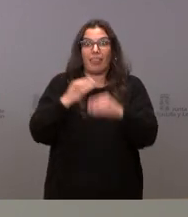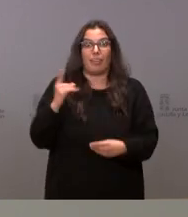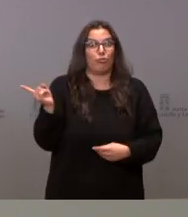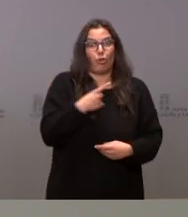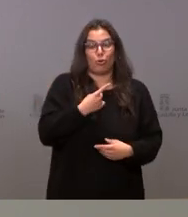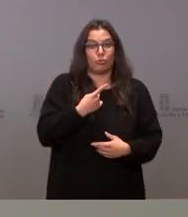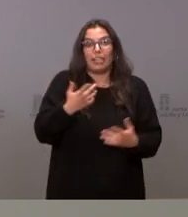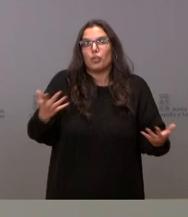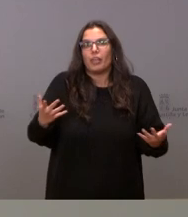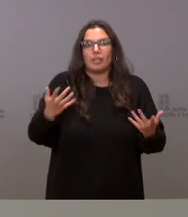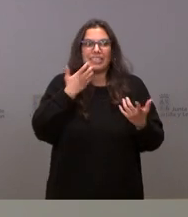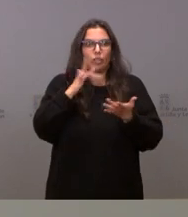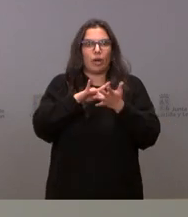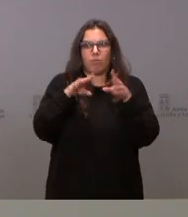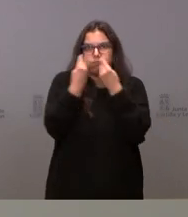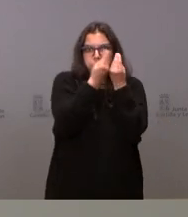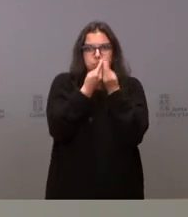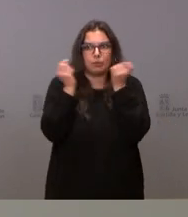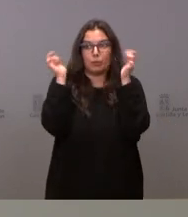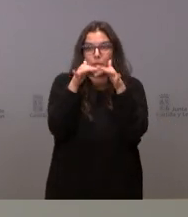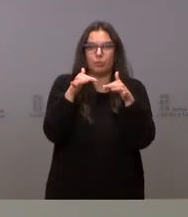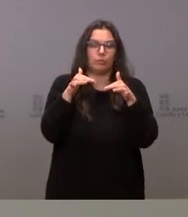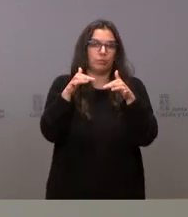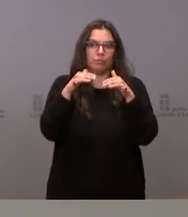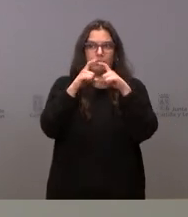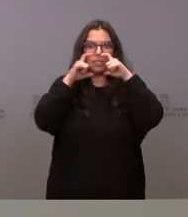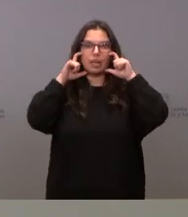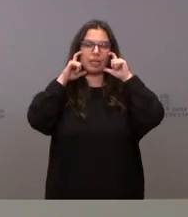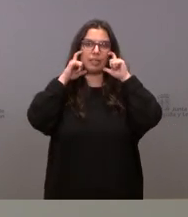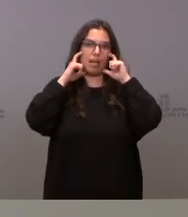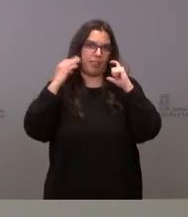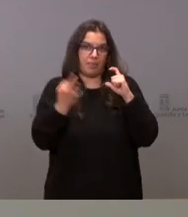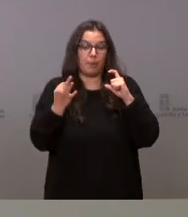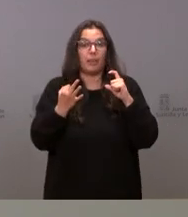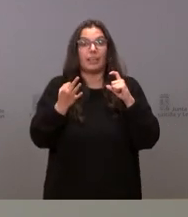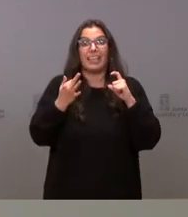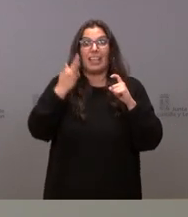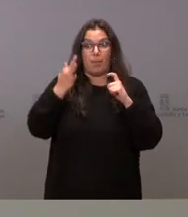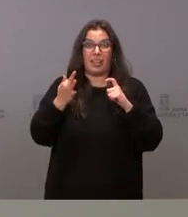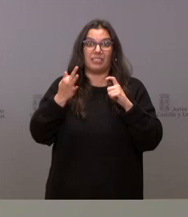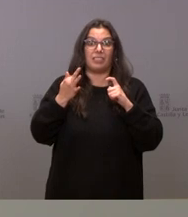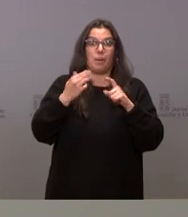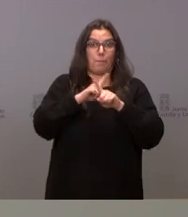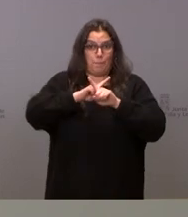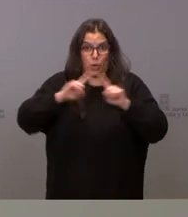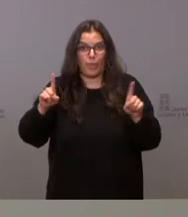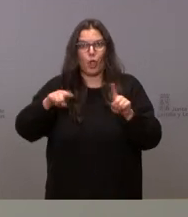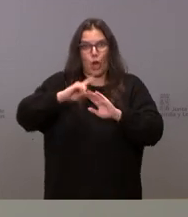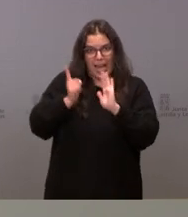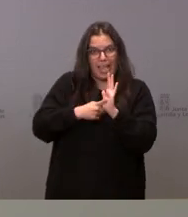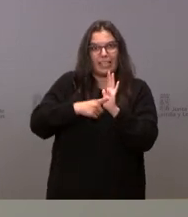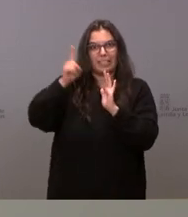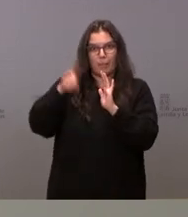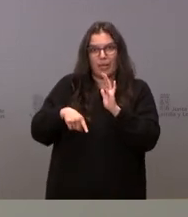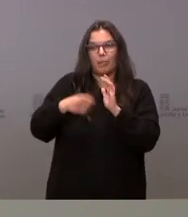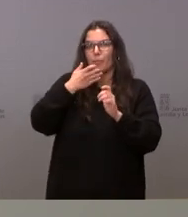Por lo tanto, en aglomeraciones pues no las podemos utilizar y en aglomeraciones donde además está prohibido por ley también el